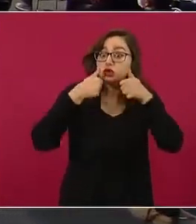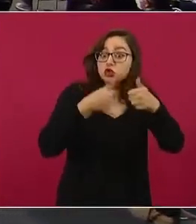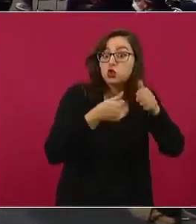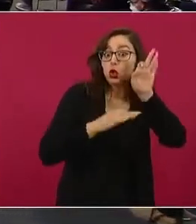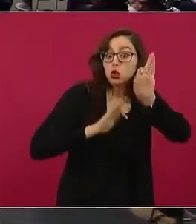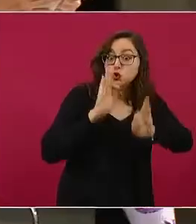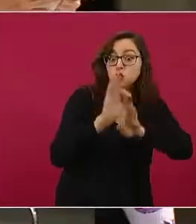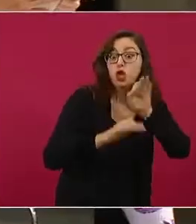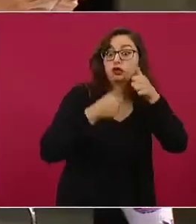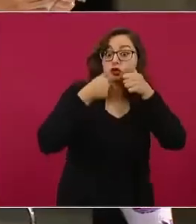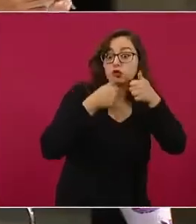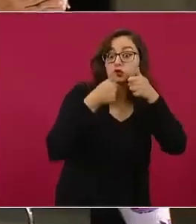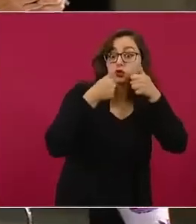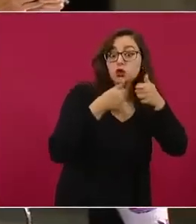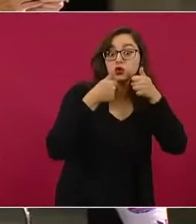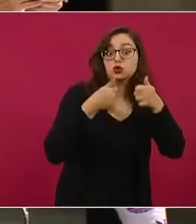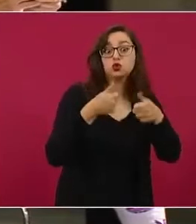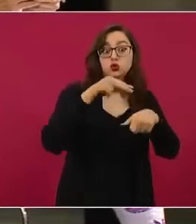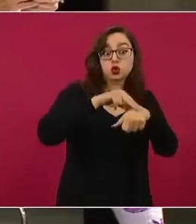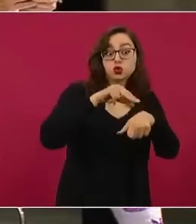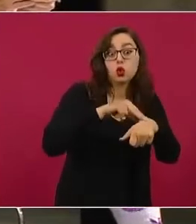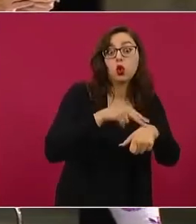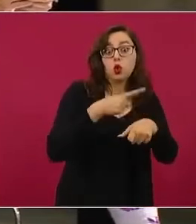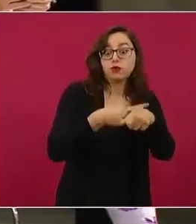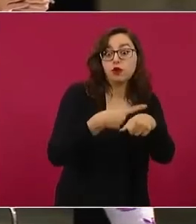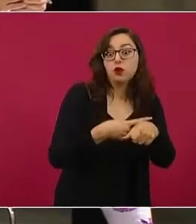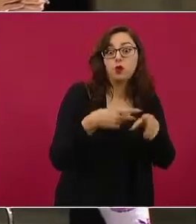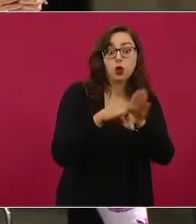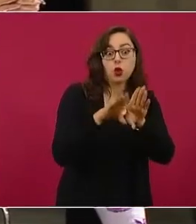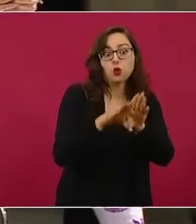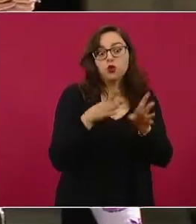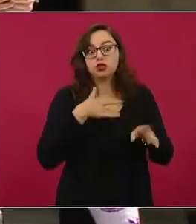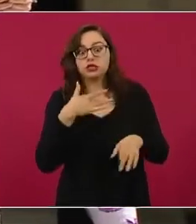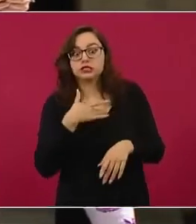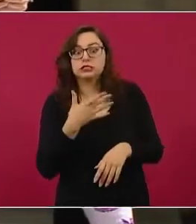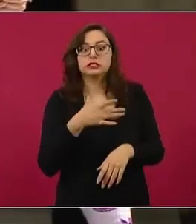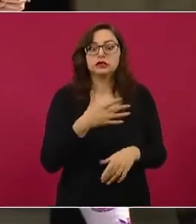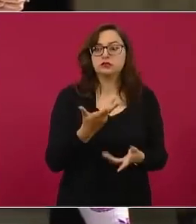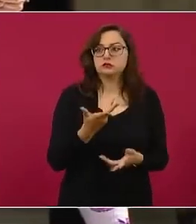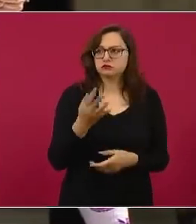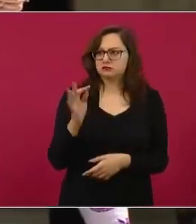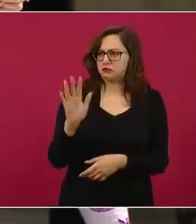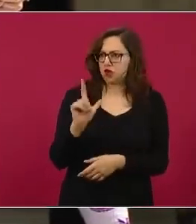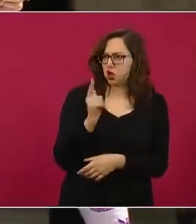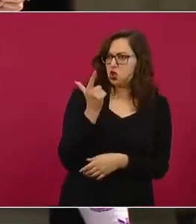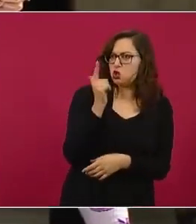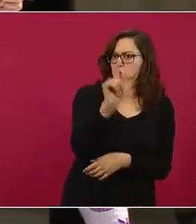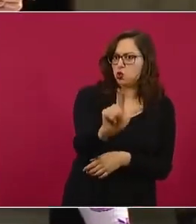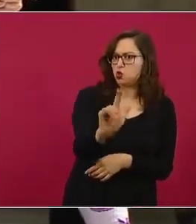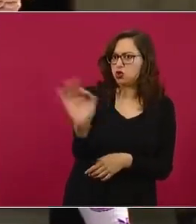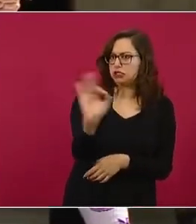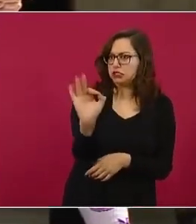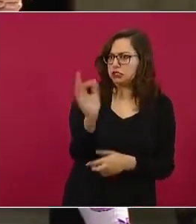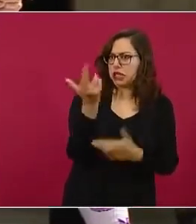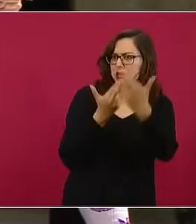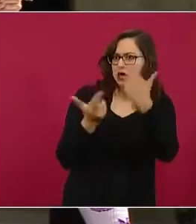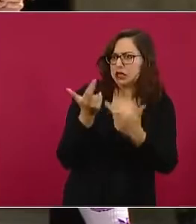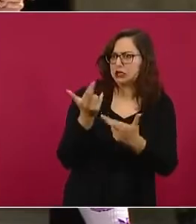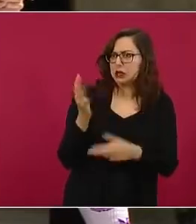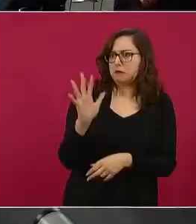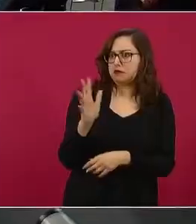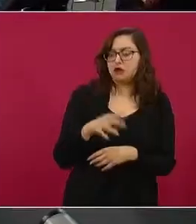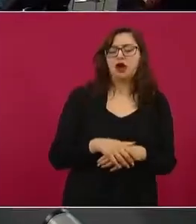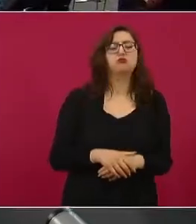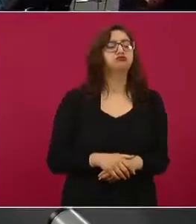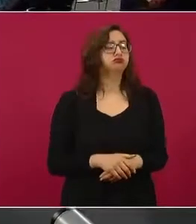usted es el que directamente está al pendiente, digamos, del paciente. Entonces, estos cálculos es que el próximo lunes se estaría regresando al presidente, calculando…